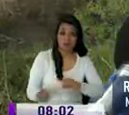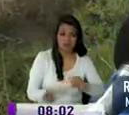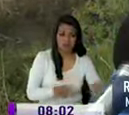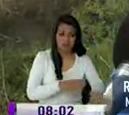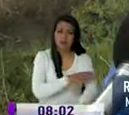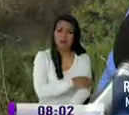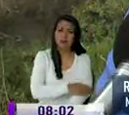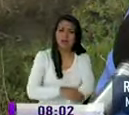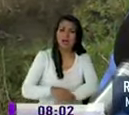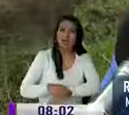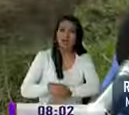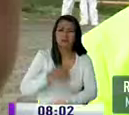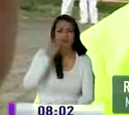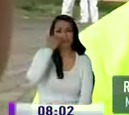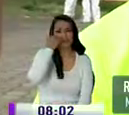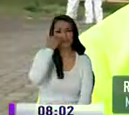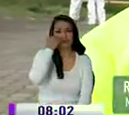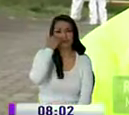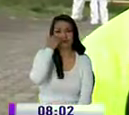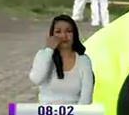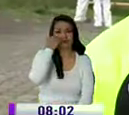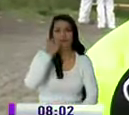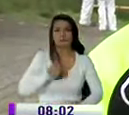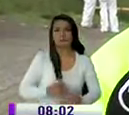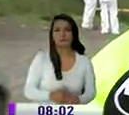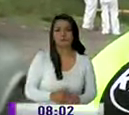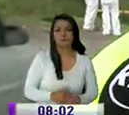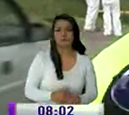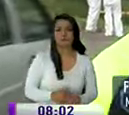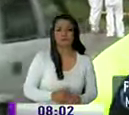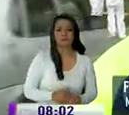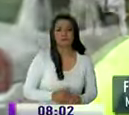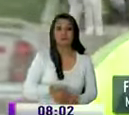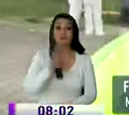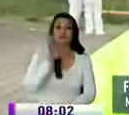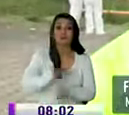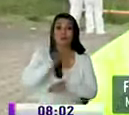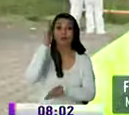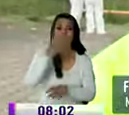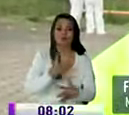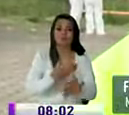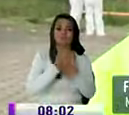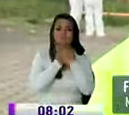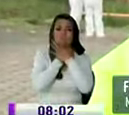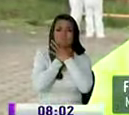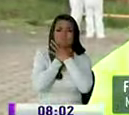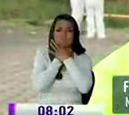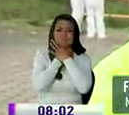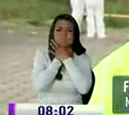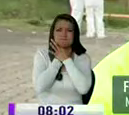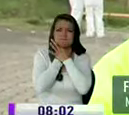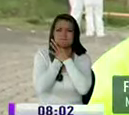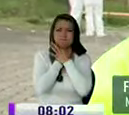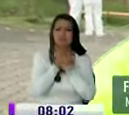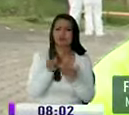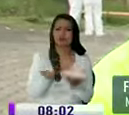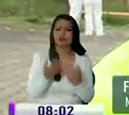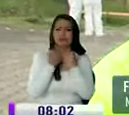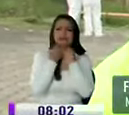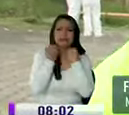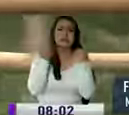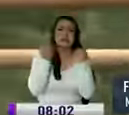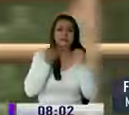bracito de este lado estaba morado. Posiblemente como causa tenemos una asfixia que fue estrangulada con un objeto